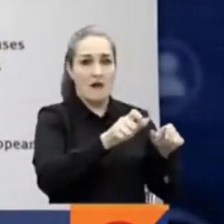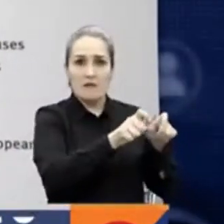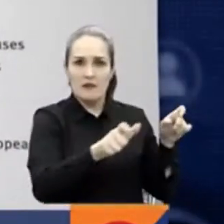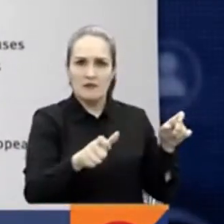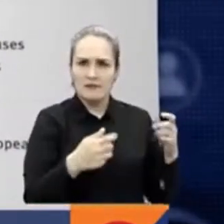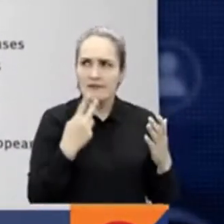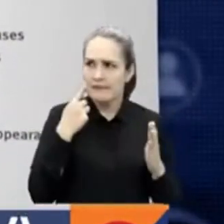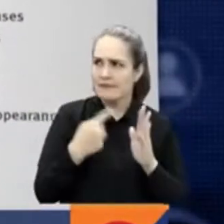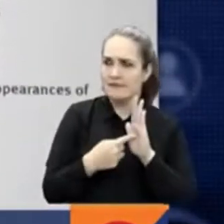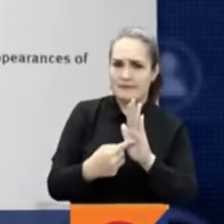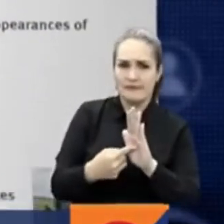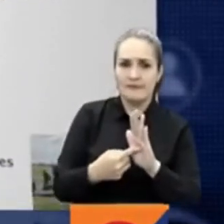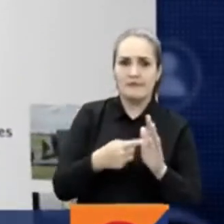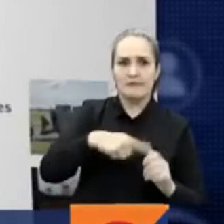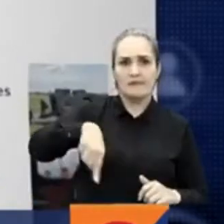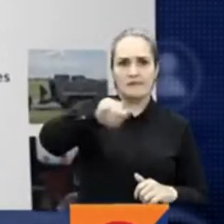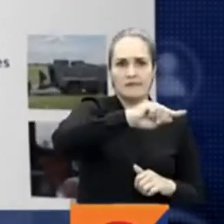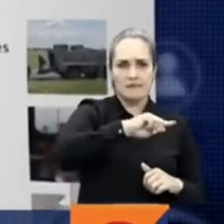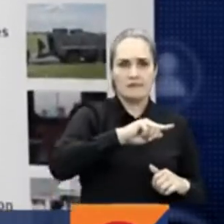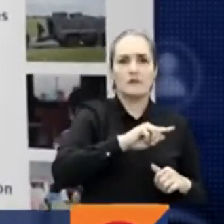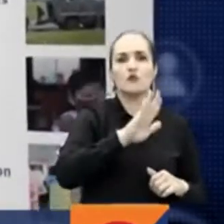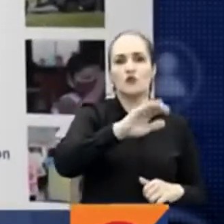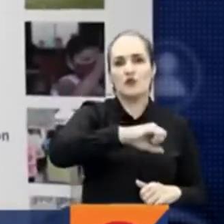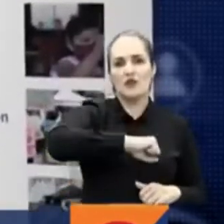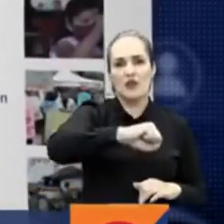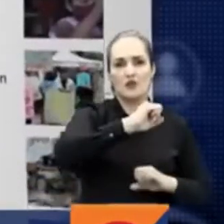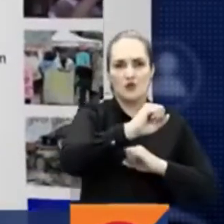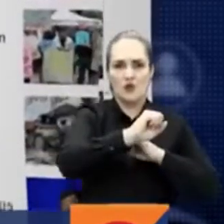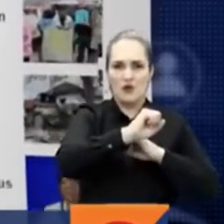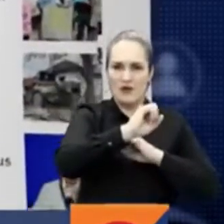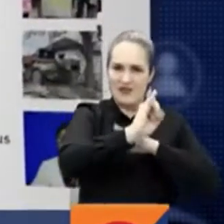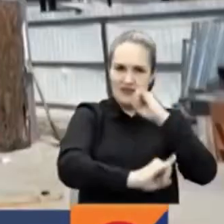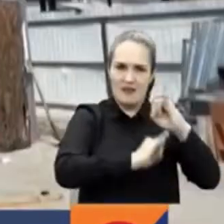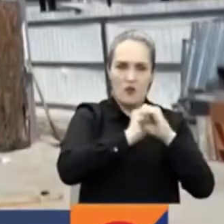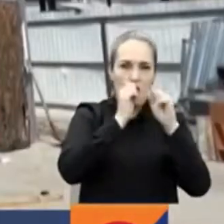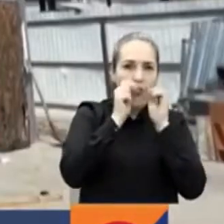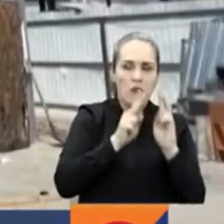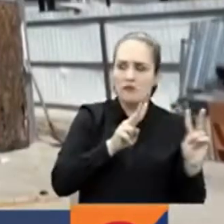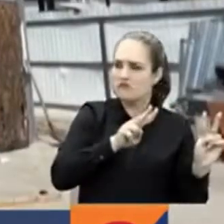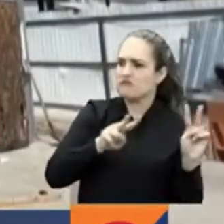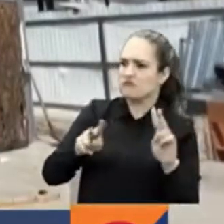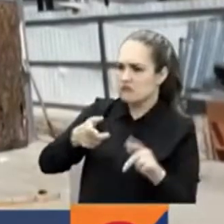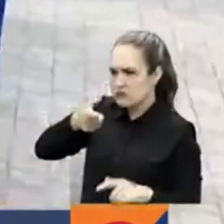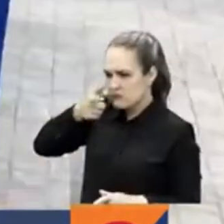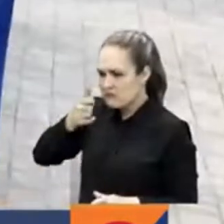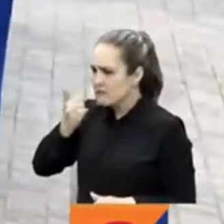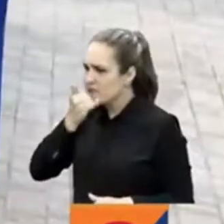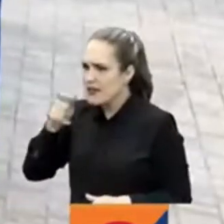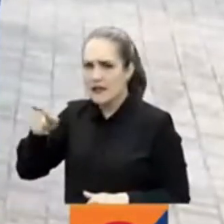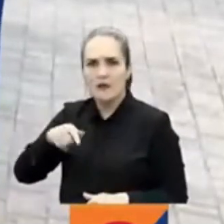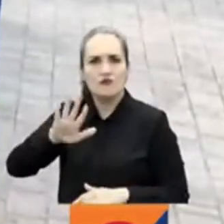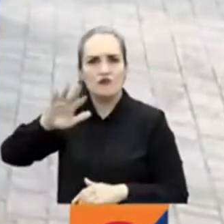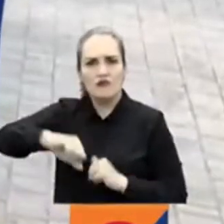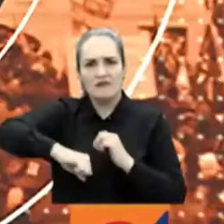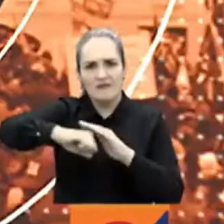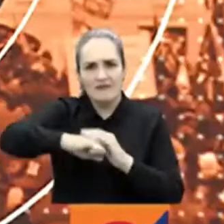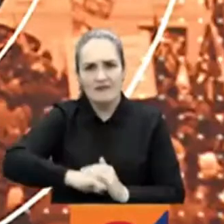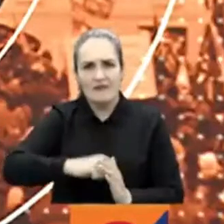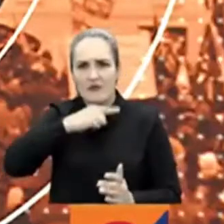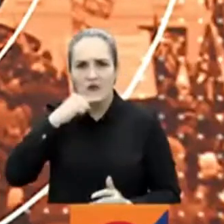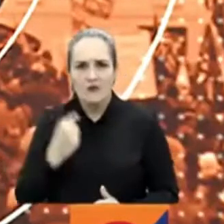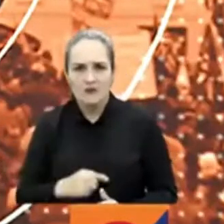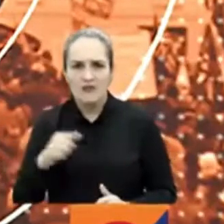parte de la interpretación que hace Human Rights Watch de la radiografía de Ucrania, la que anhela volver a ser la de antes.